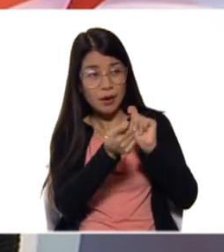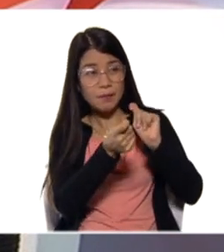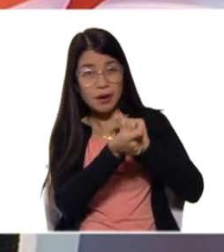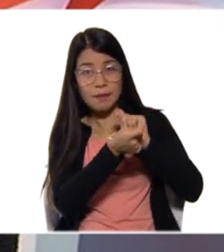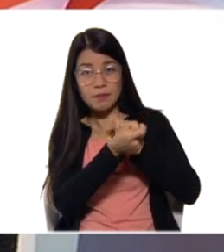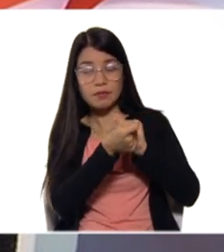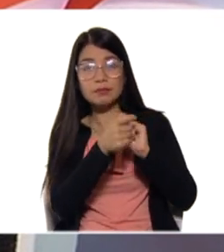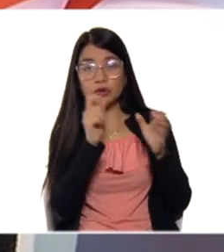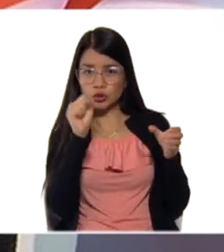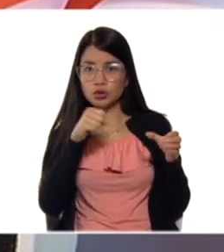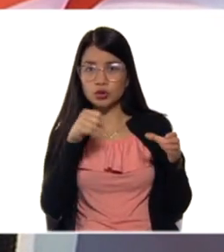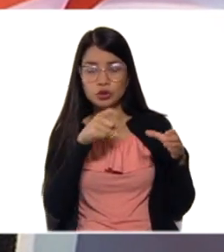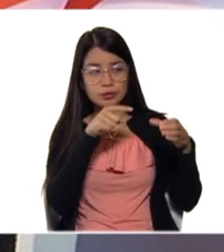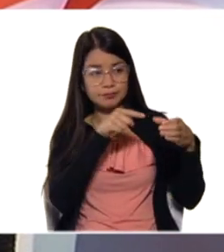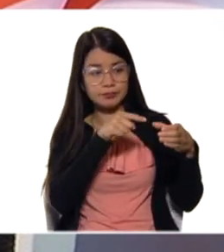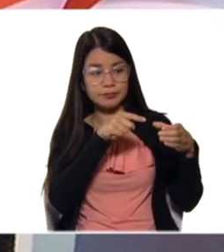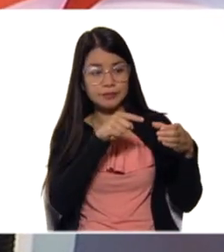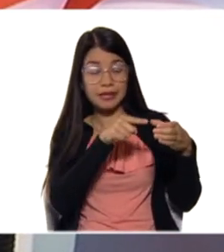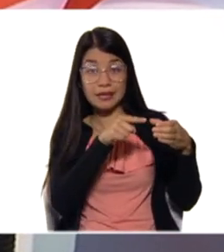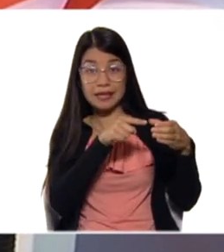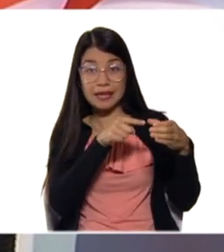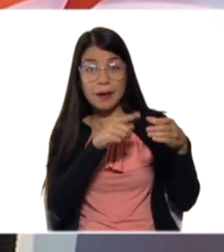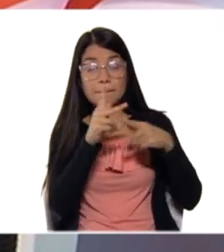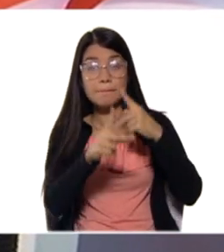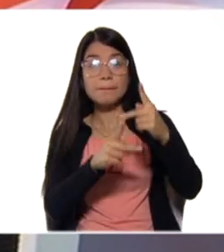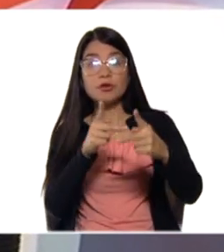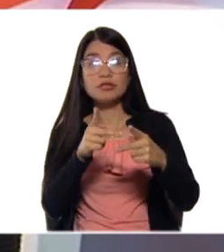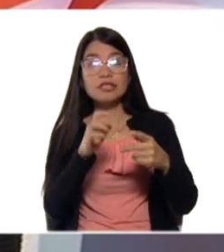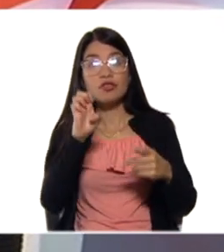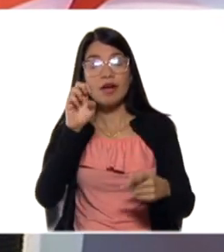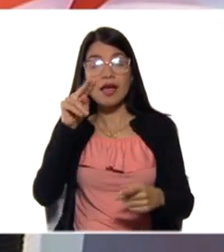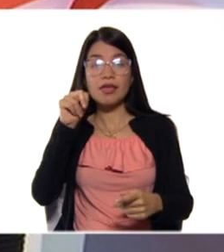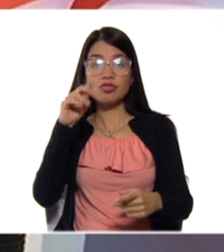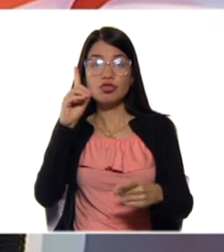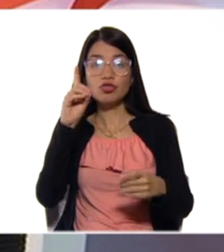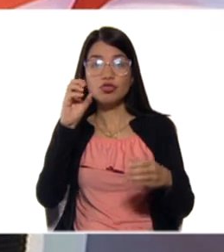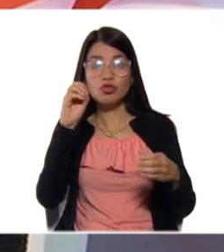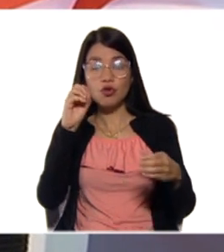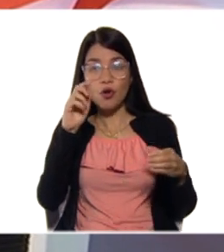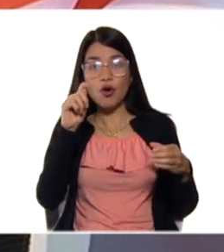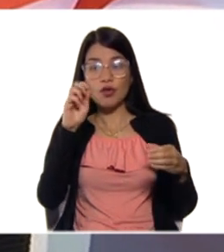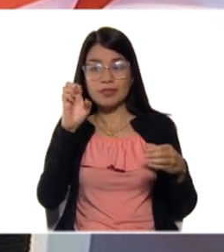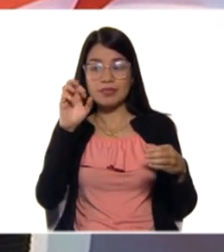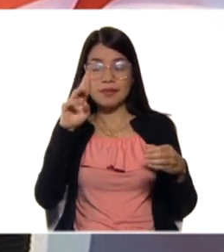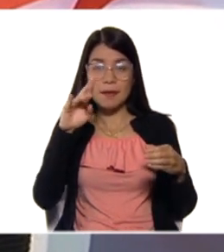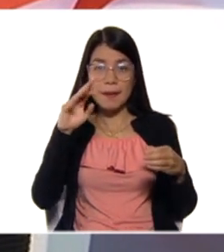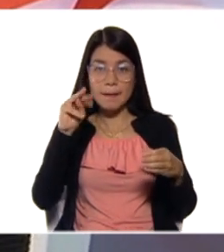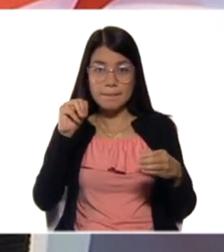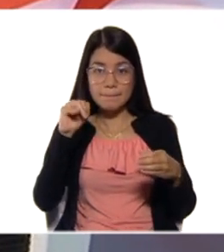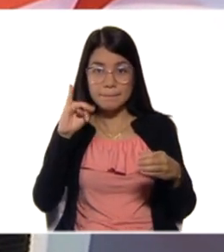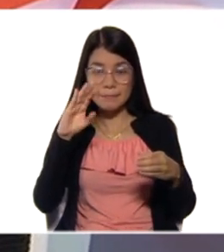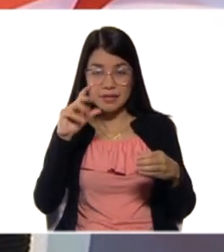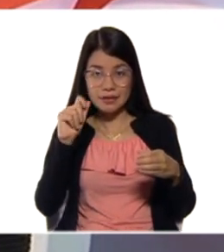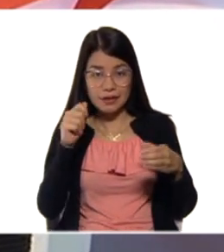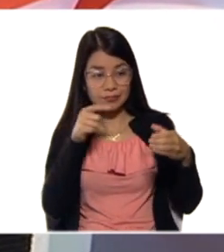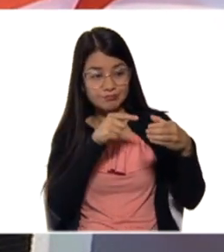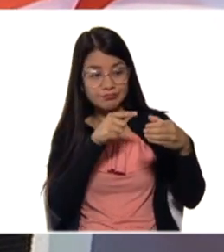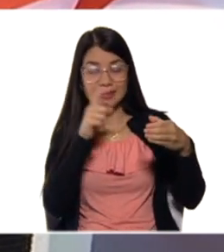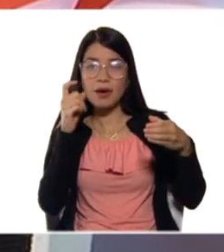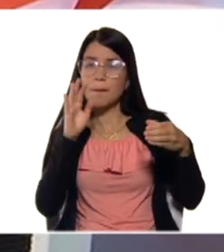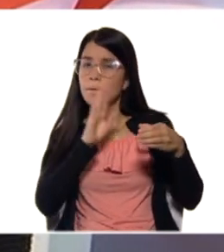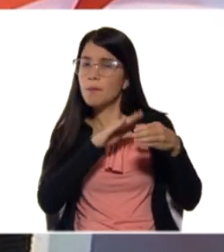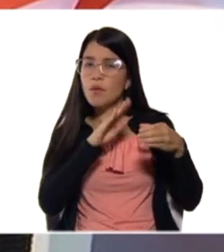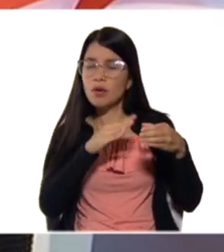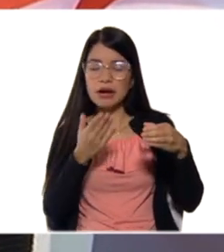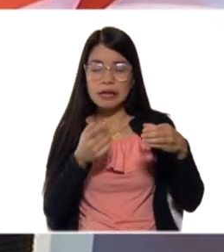fotosíntesis, se da una reacción endotérmica. ¿Por qué? Porque ella necesita de la energía del sol para poder vivir.